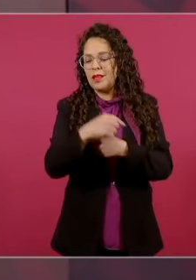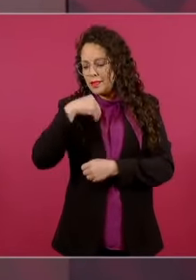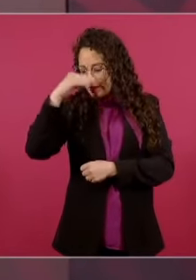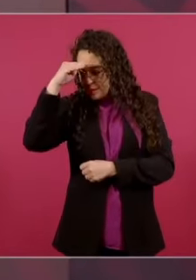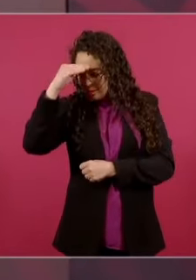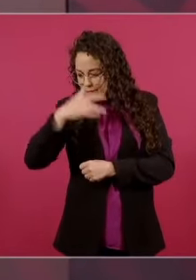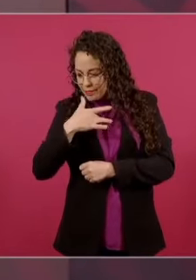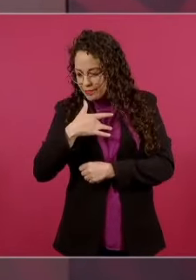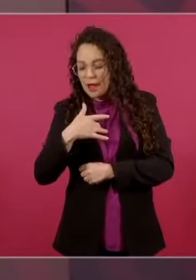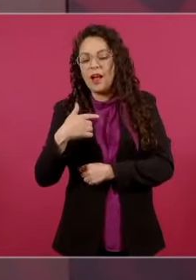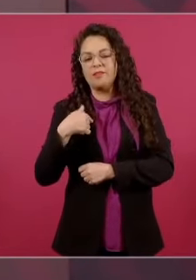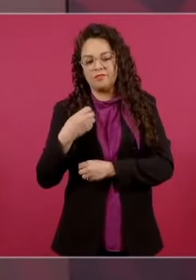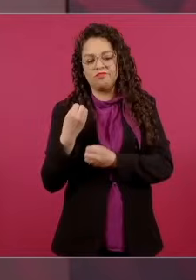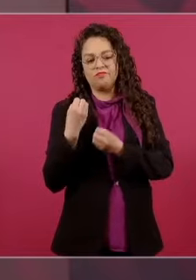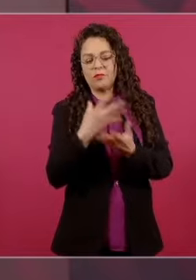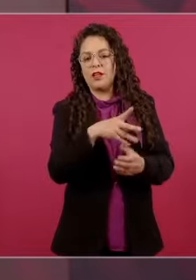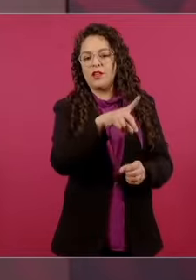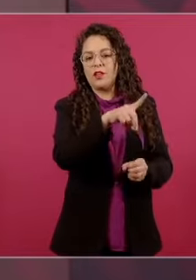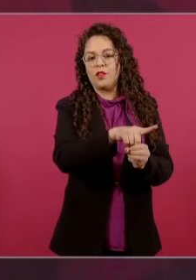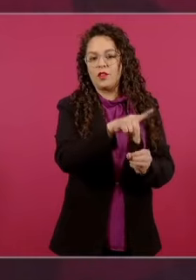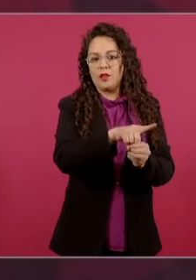sacarlo me costó.